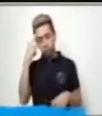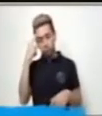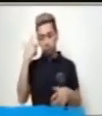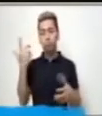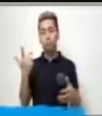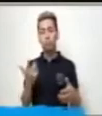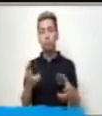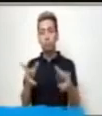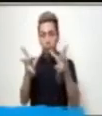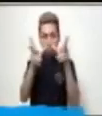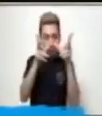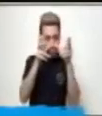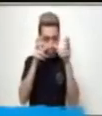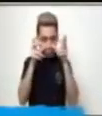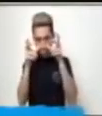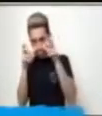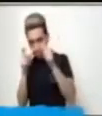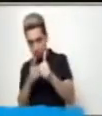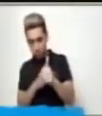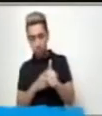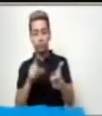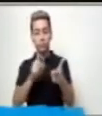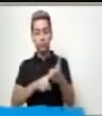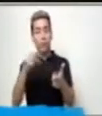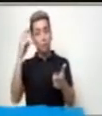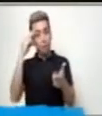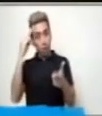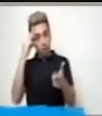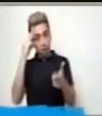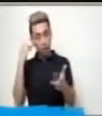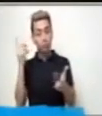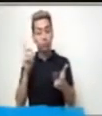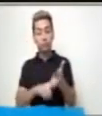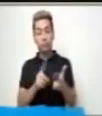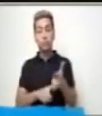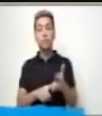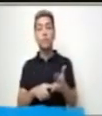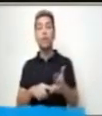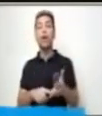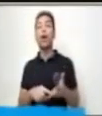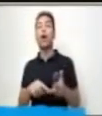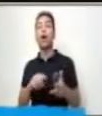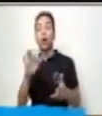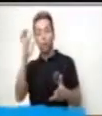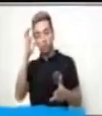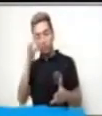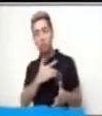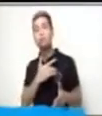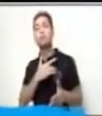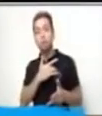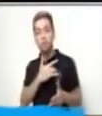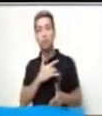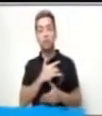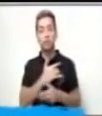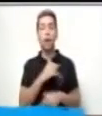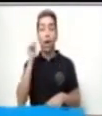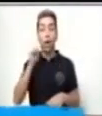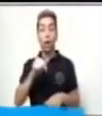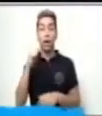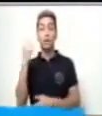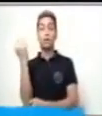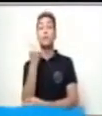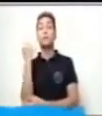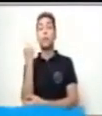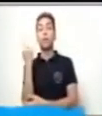como la percepción, la memoria y la conciencia crítica. Ahora, es importante